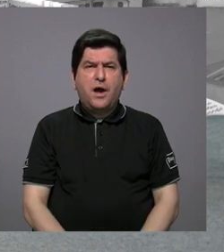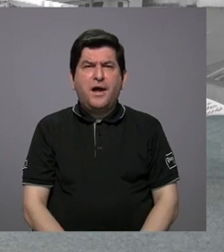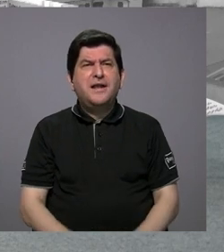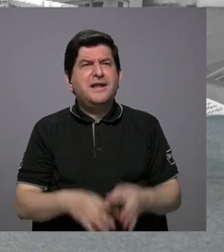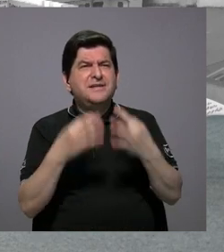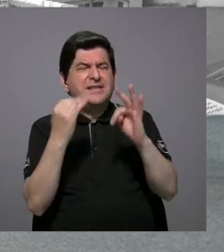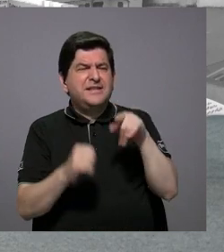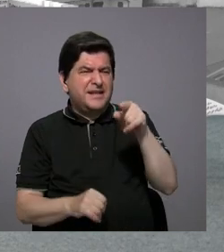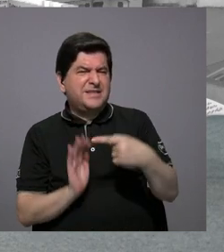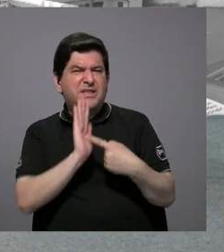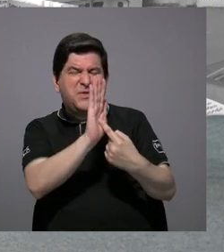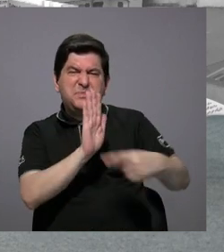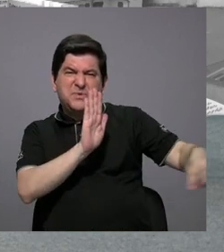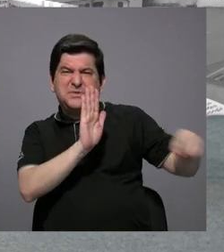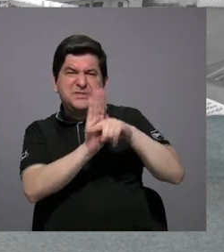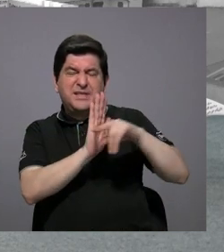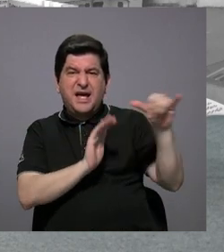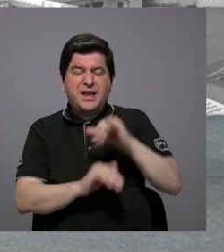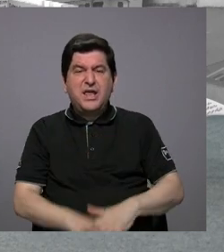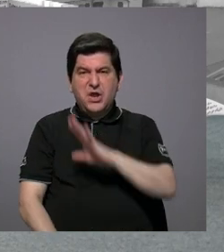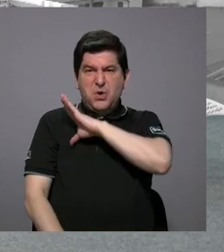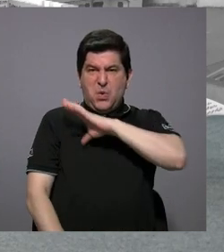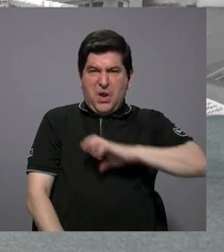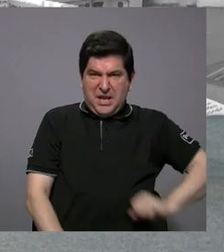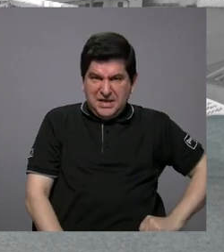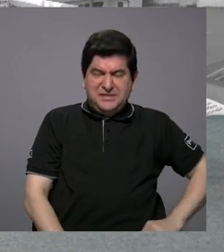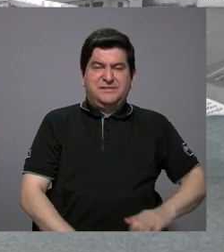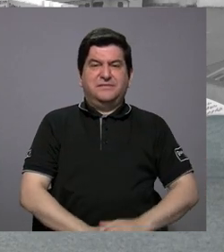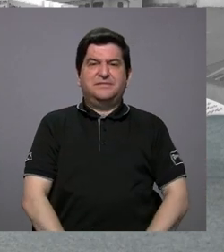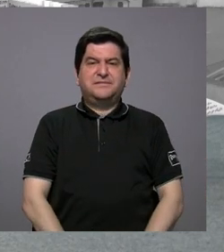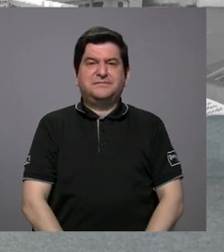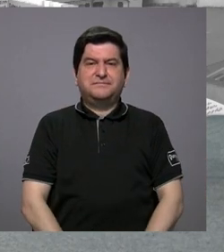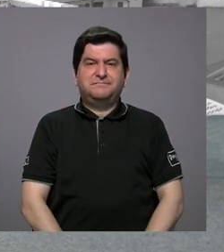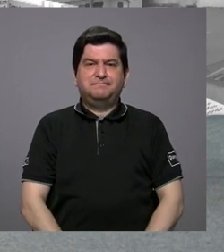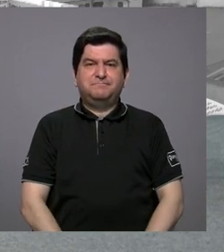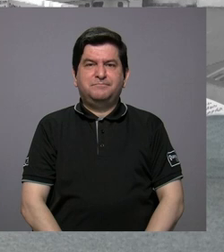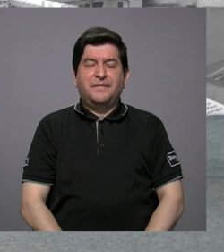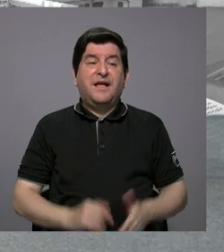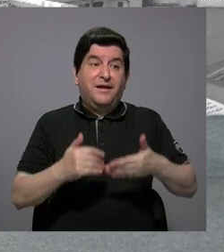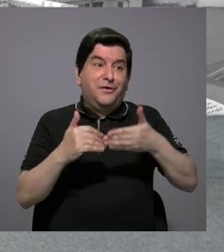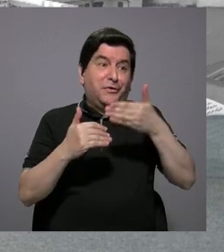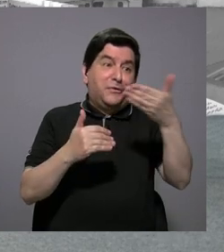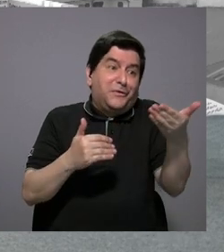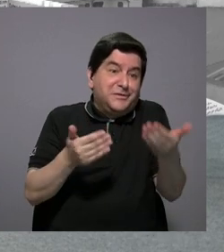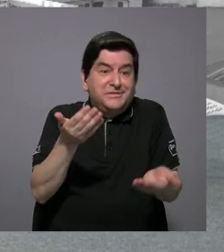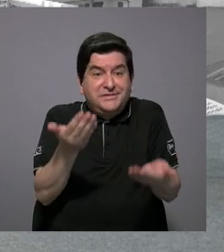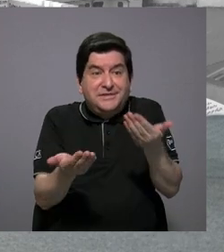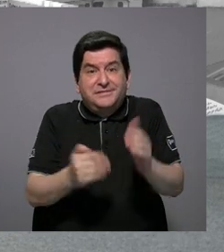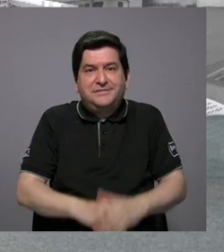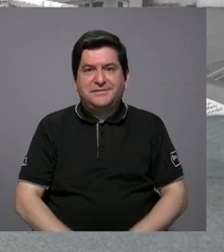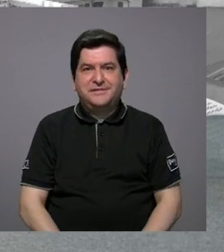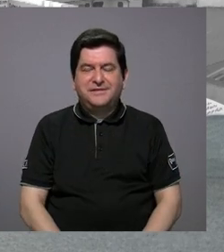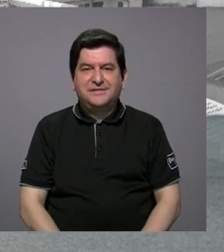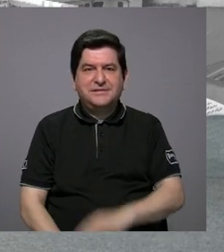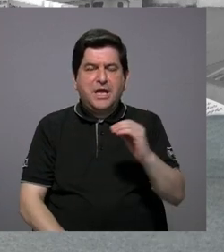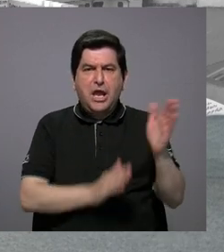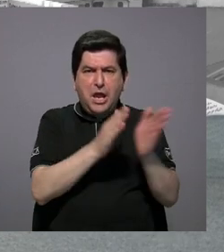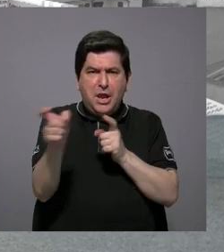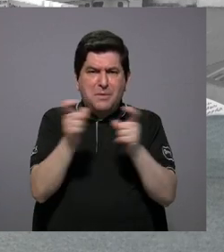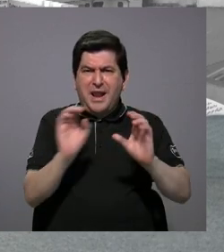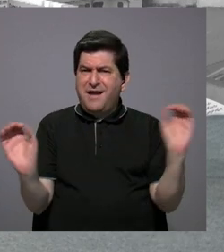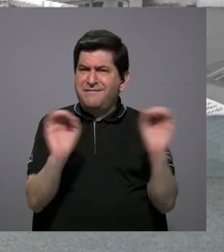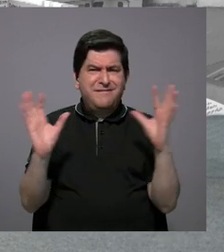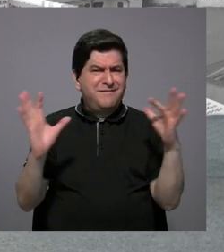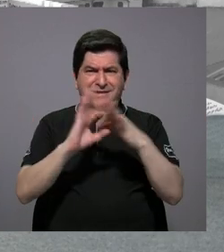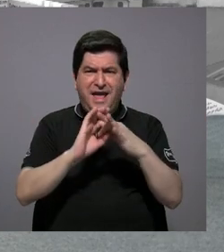satanizar, igual que en El Salvador, etcétera, etcétera. Unas cosas... Y de paso, los planes reguladores no tienen